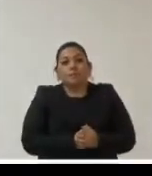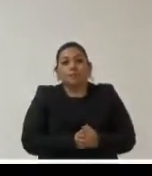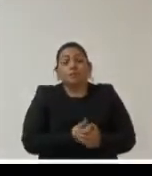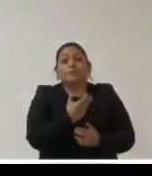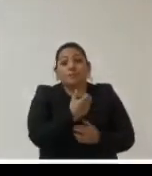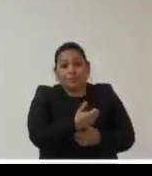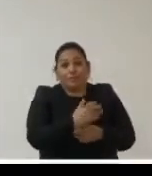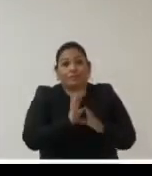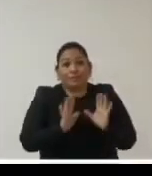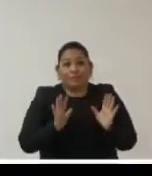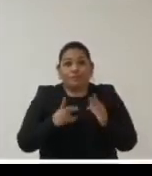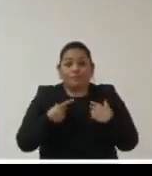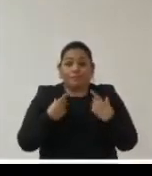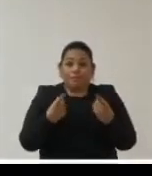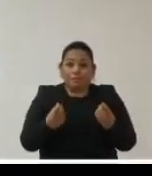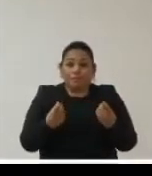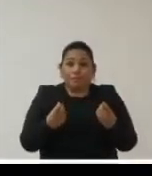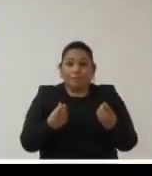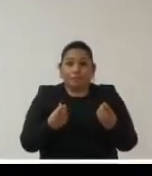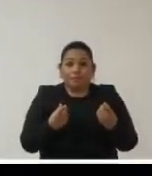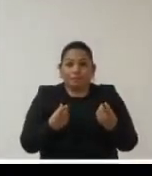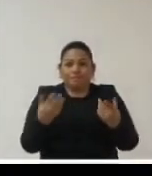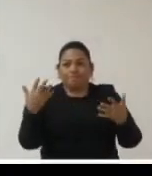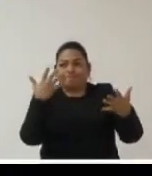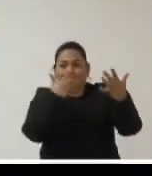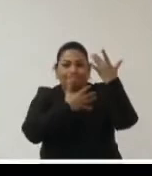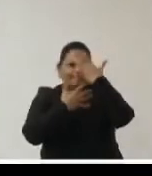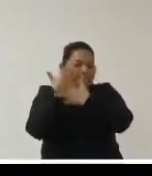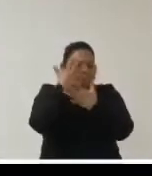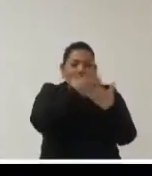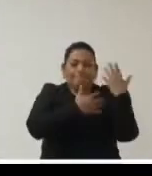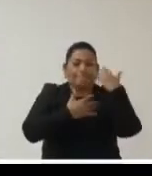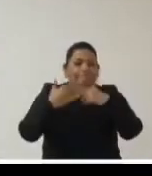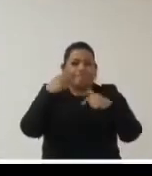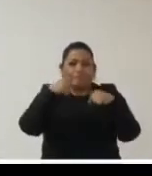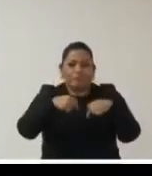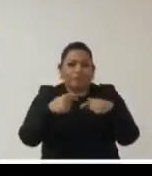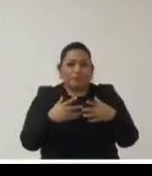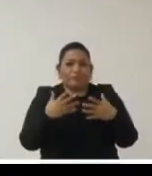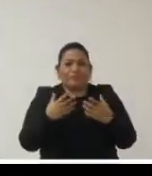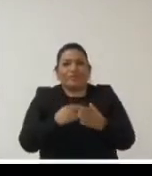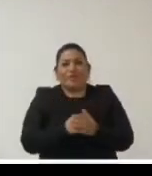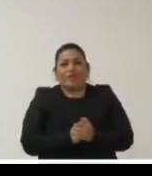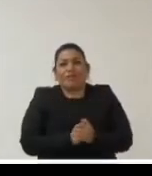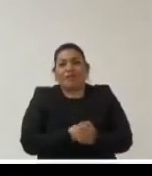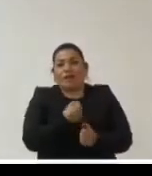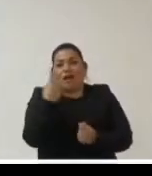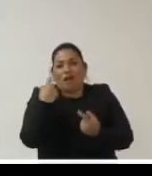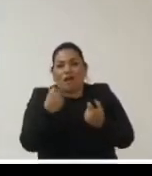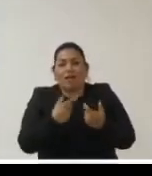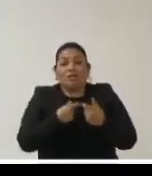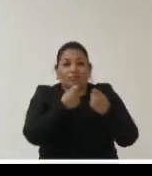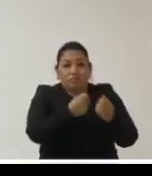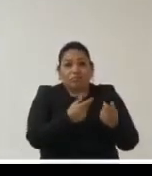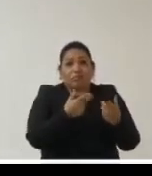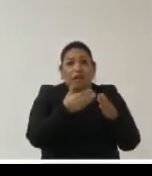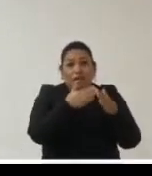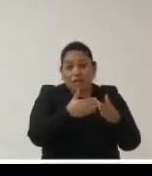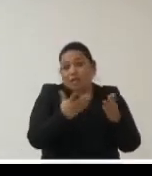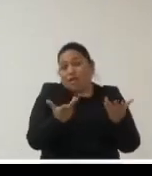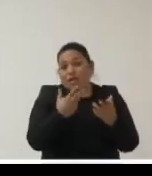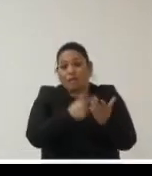da ocasión a que en el desorden ahora como dicen en arca abierta hasta el justo peca entonces en este desorden